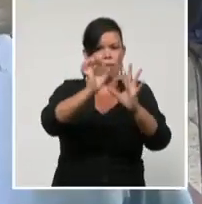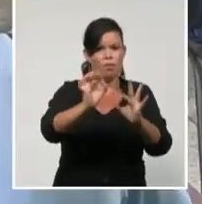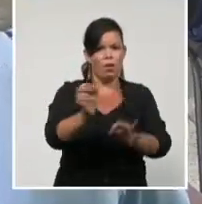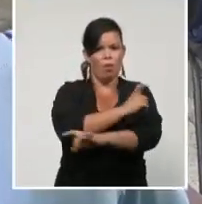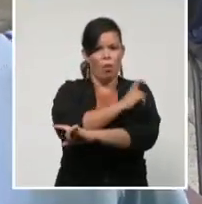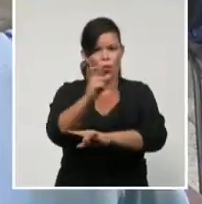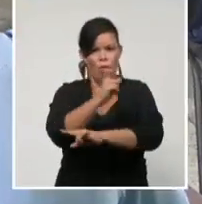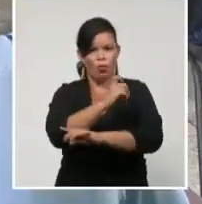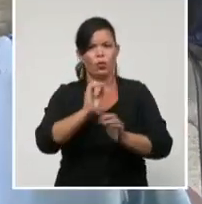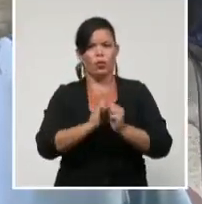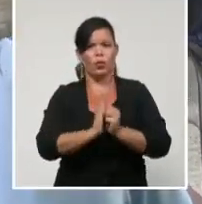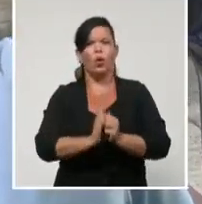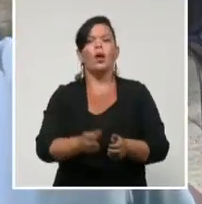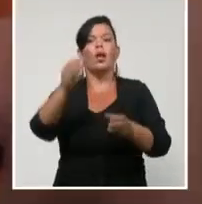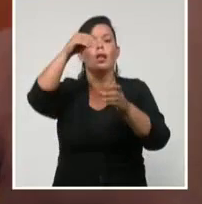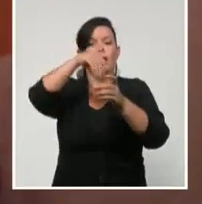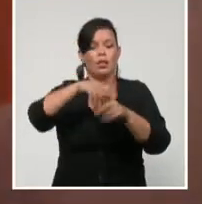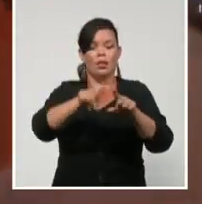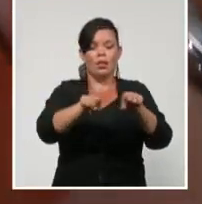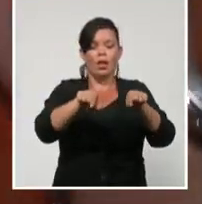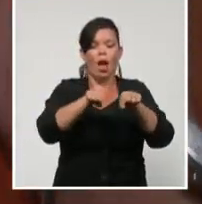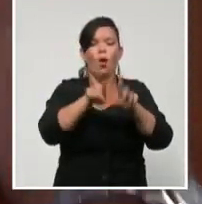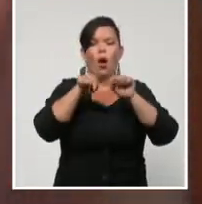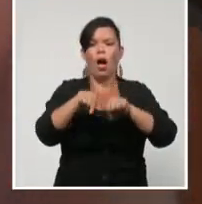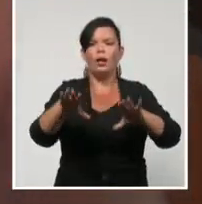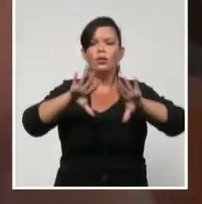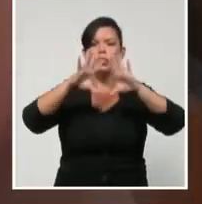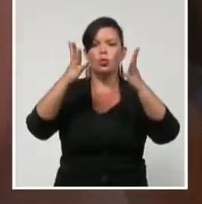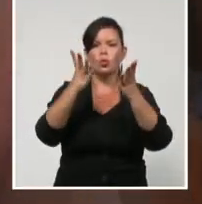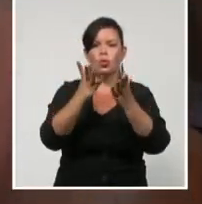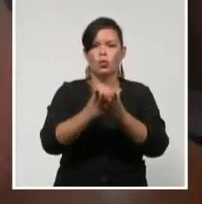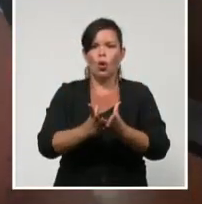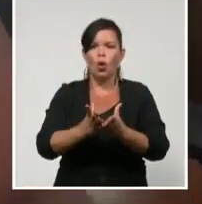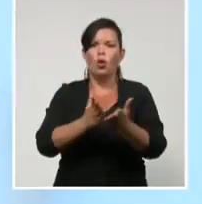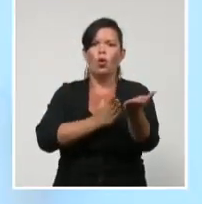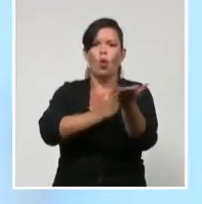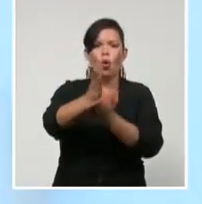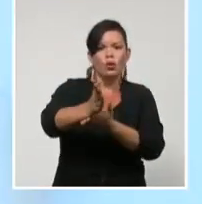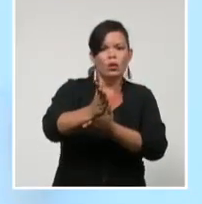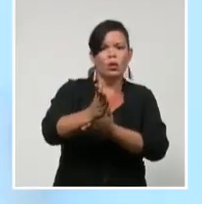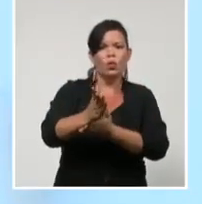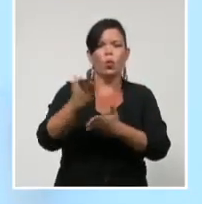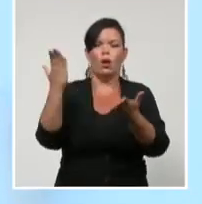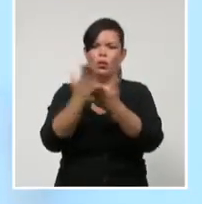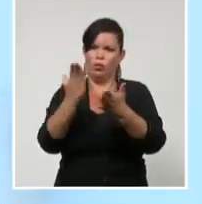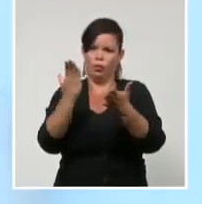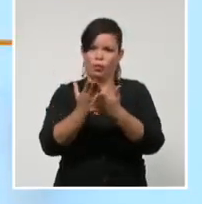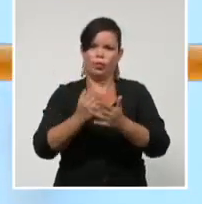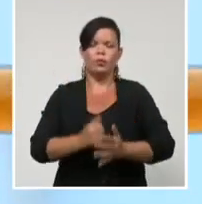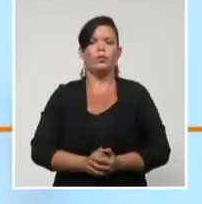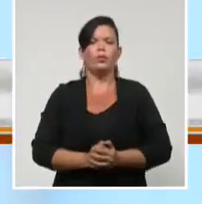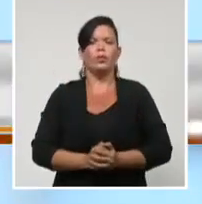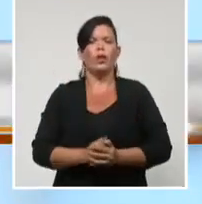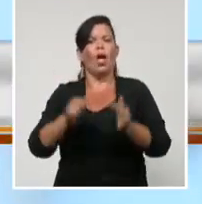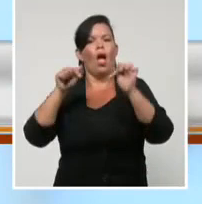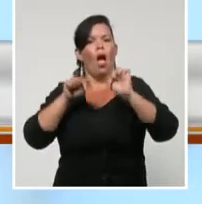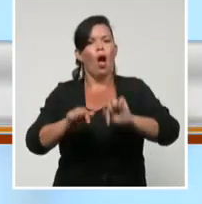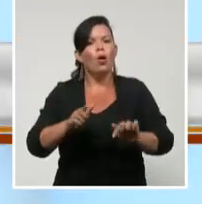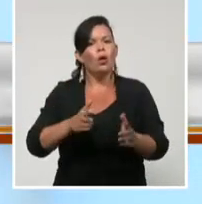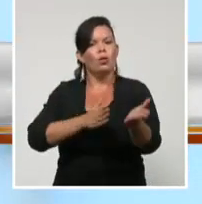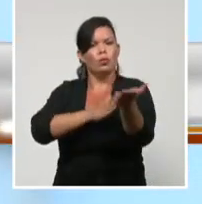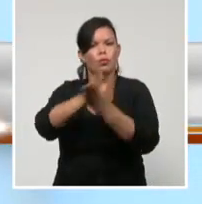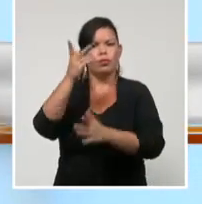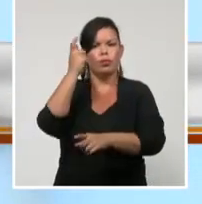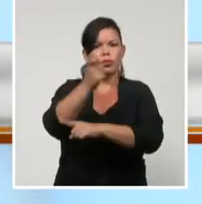en las aulas, estudiantes y profesores sistematizan los contenidos. Vamos a estar trabajando en el diagnóstico de todos los estudiantes,